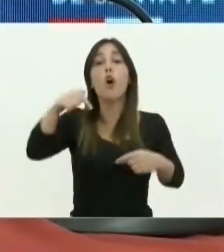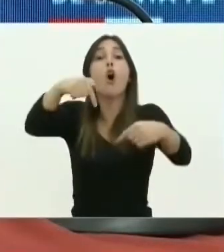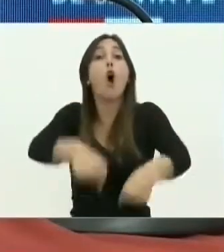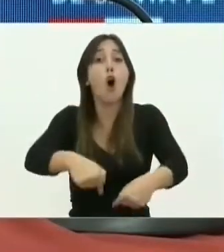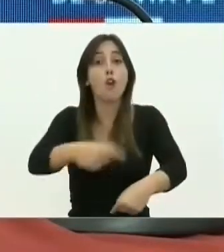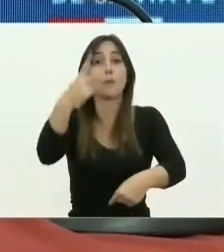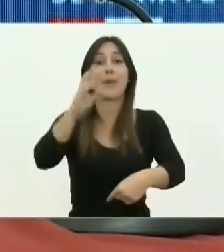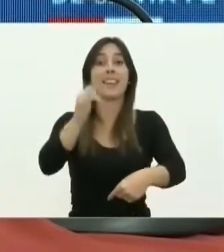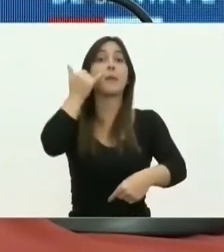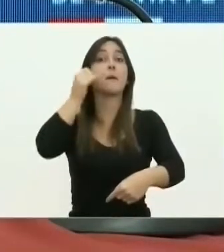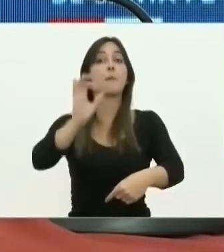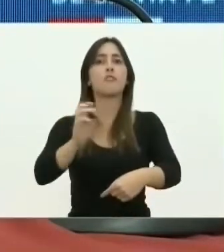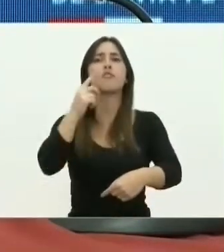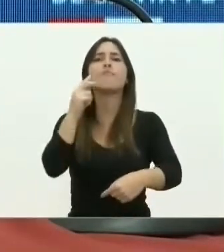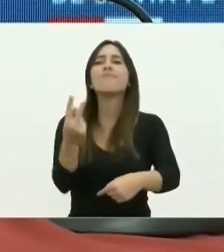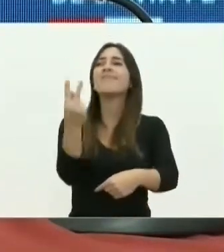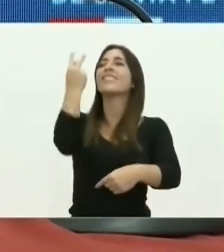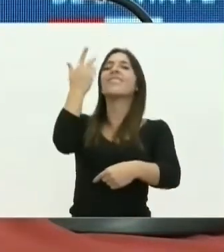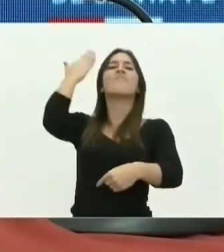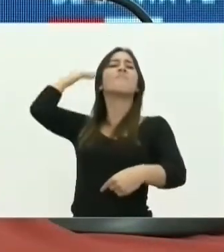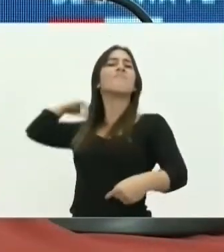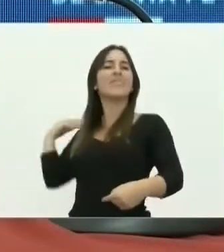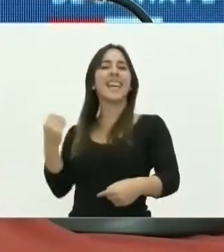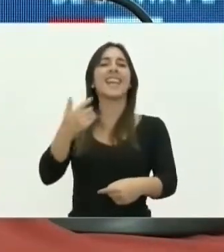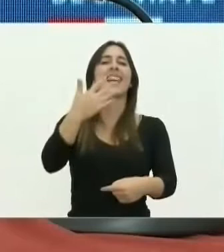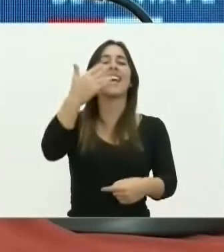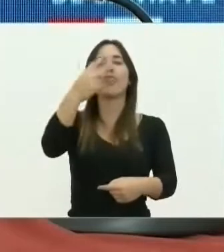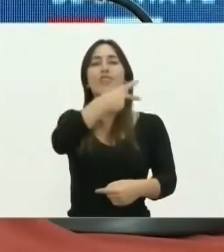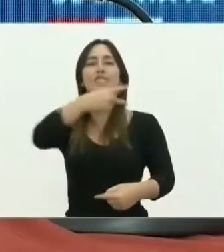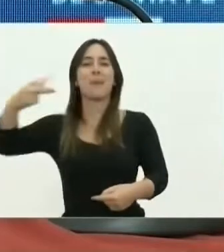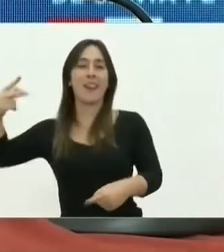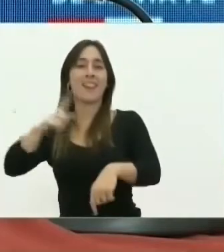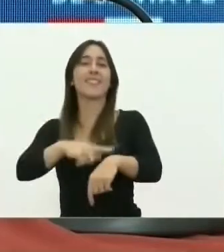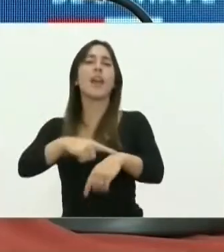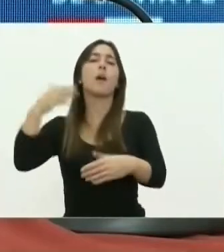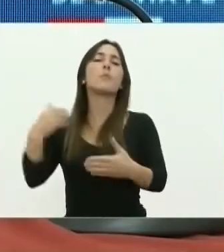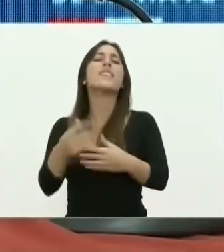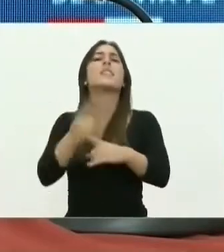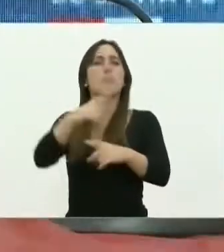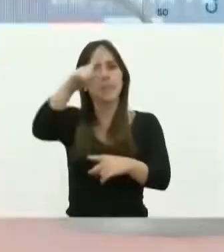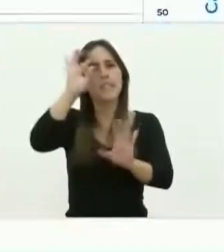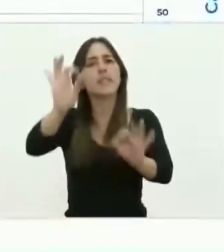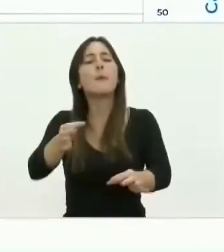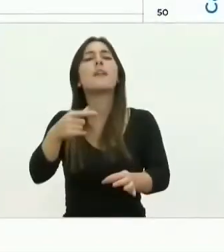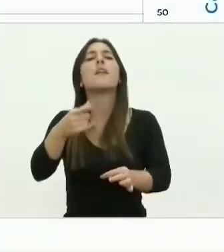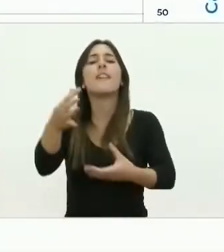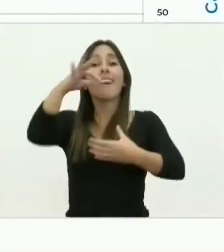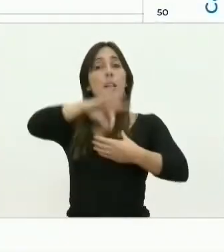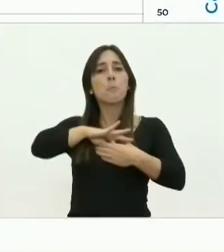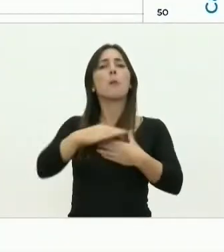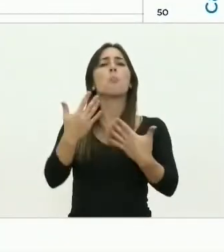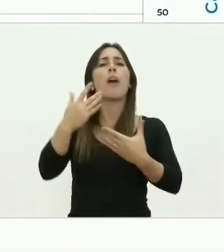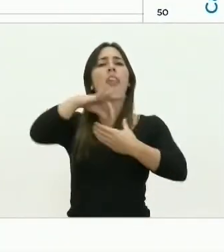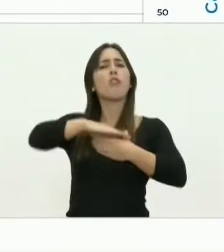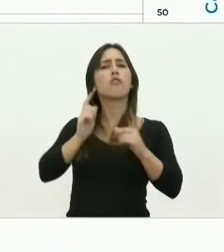lectura de lo ocurrido a 15 días. Ustedes saben que el tiempo de incubación de este virus es de 14 días.